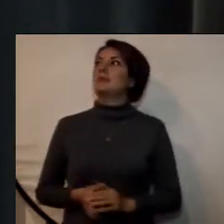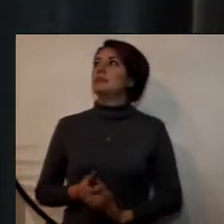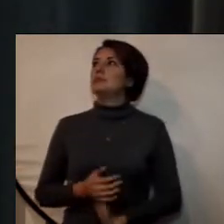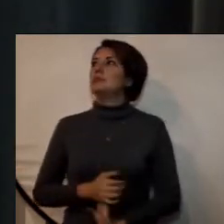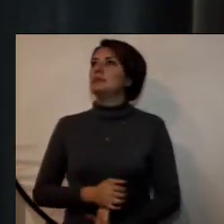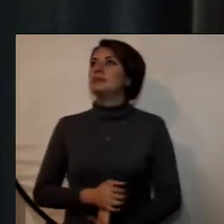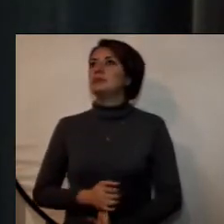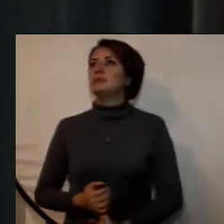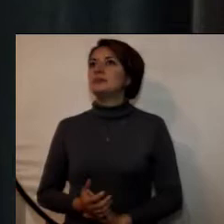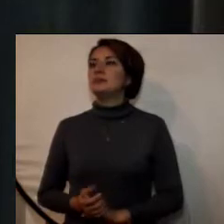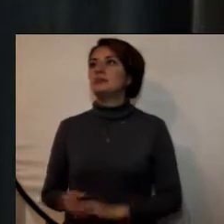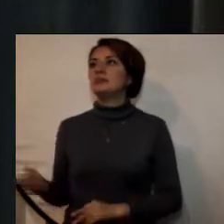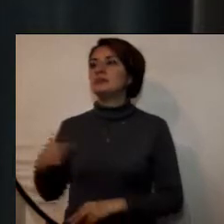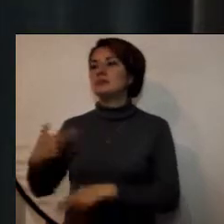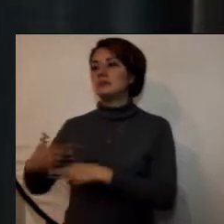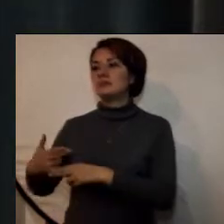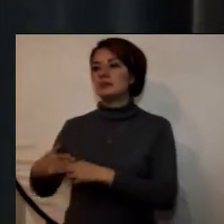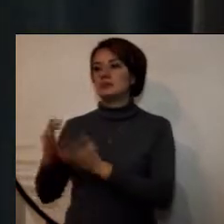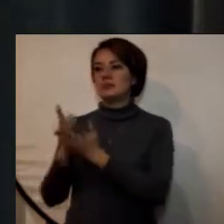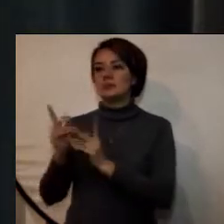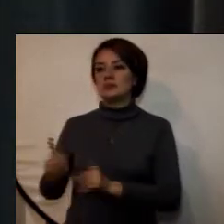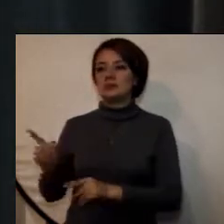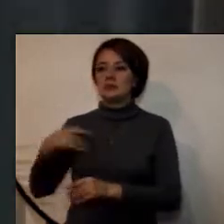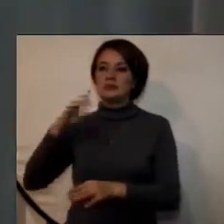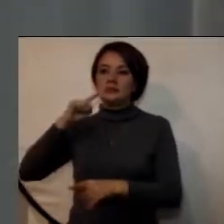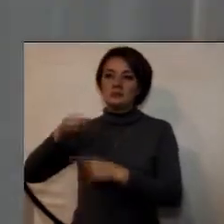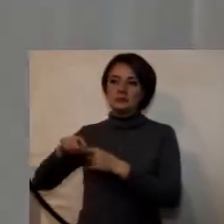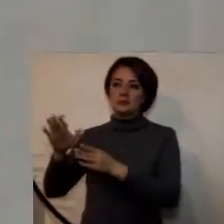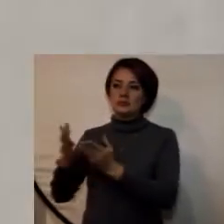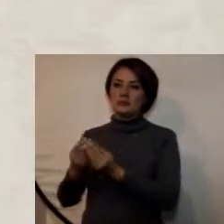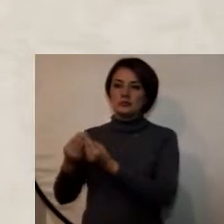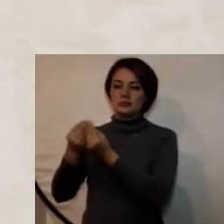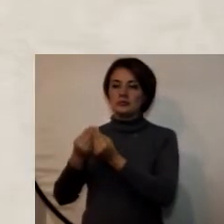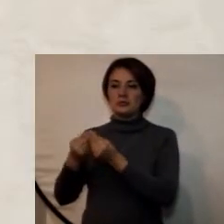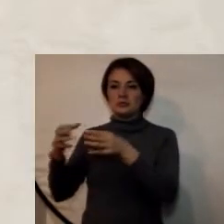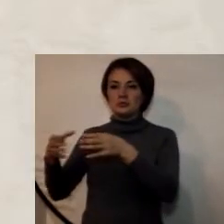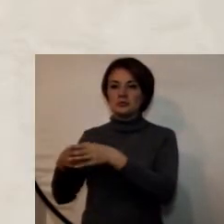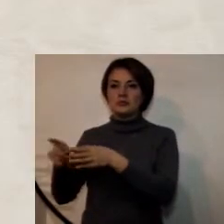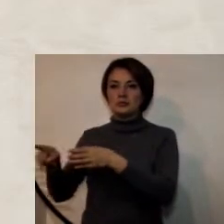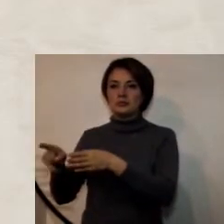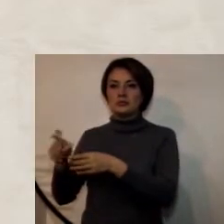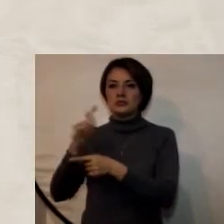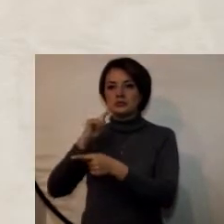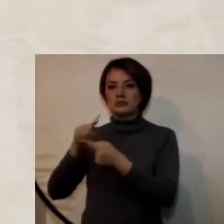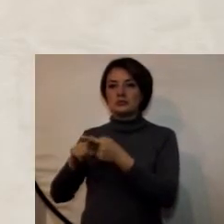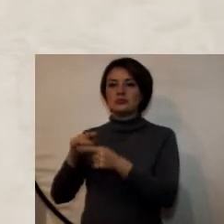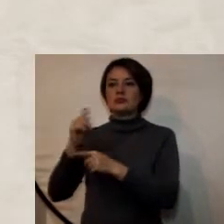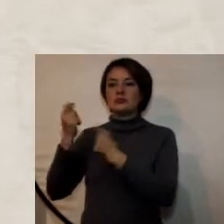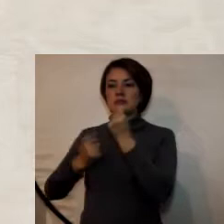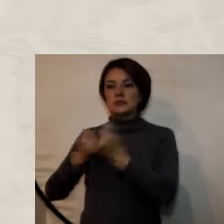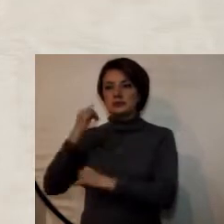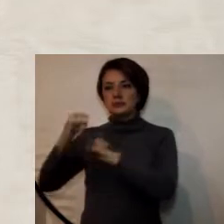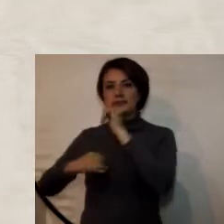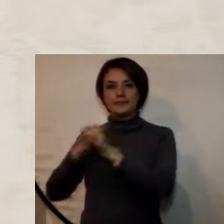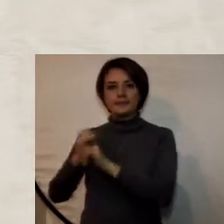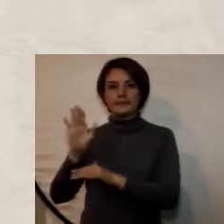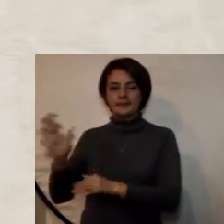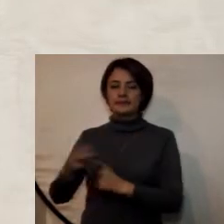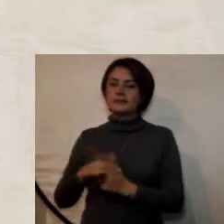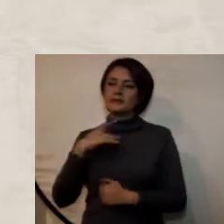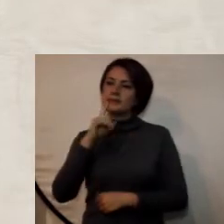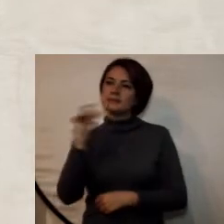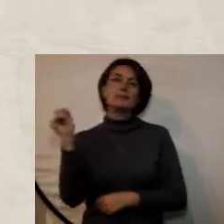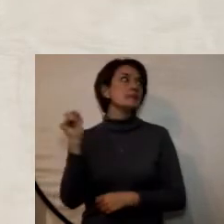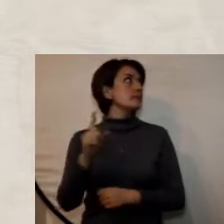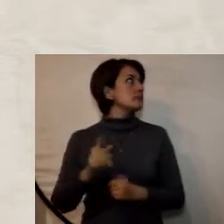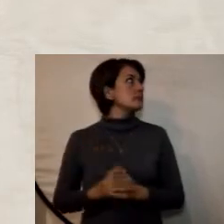mi nombre es David González soy estudiante representante ante el consejo de facultad de la facultad de Relaciones Internacionales de Estrategia y Seguridad mi pregunta